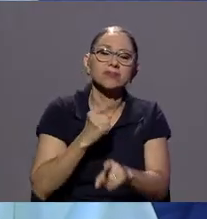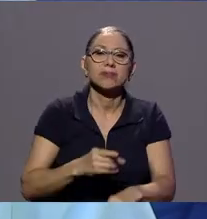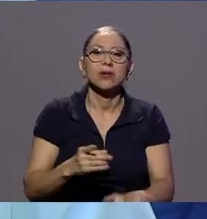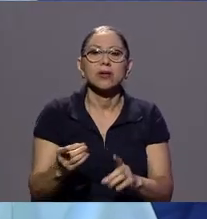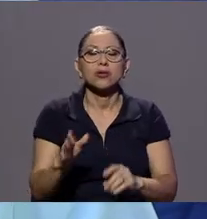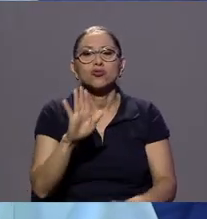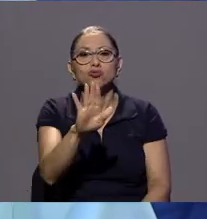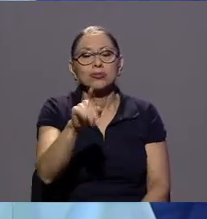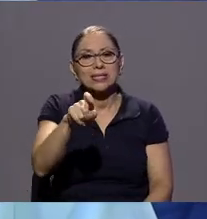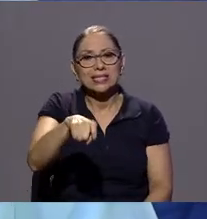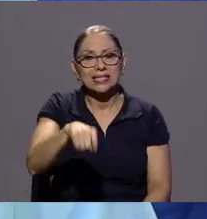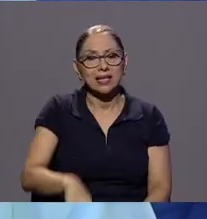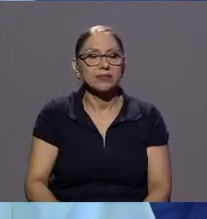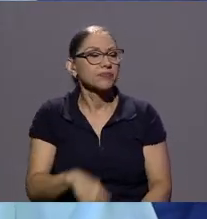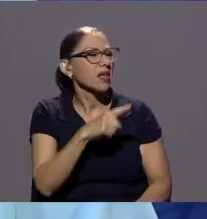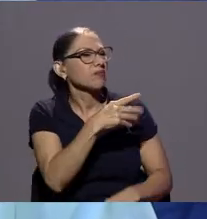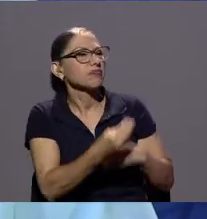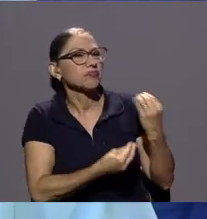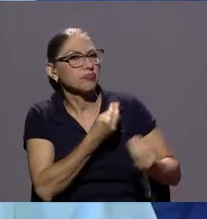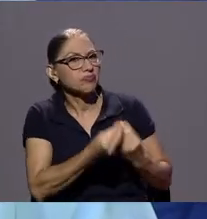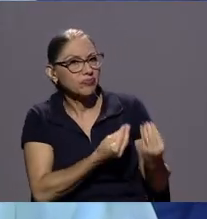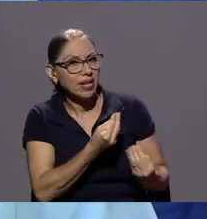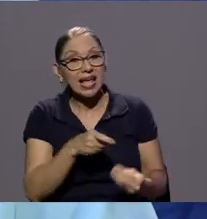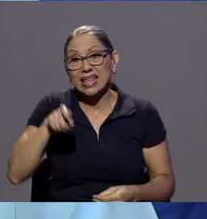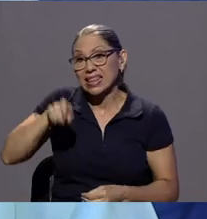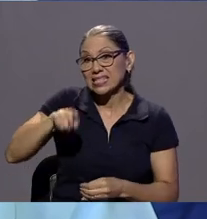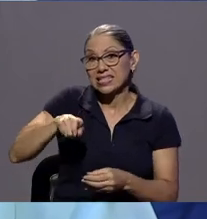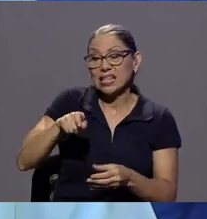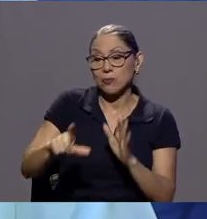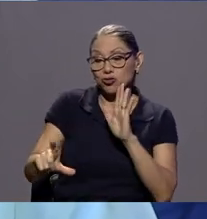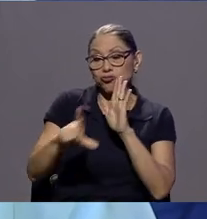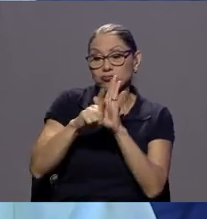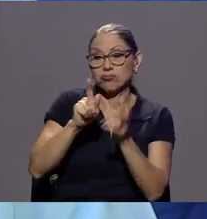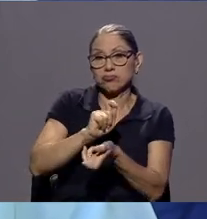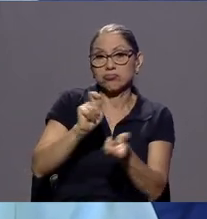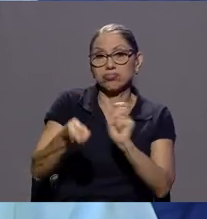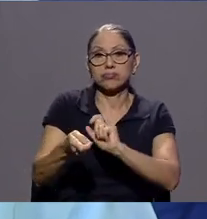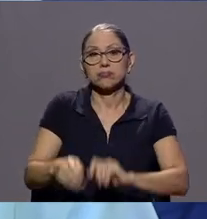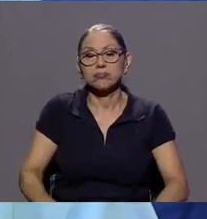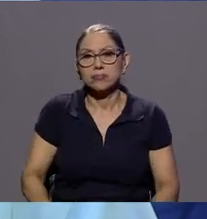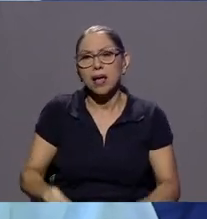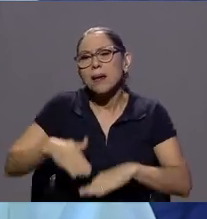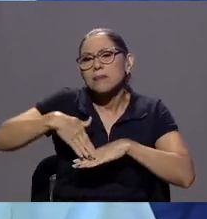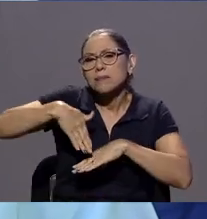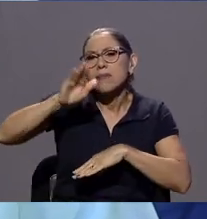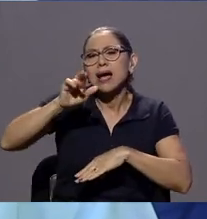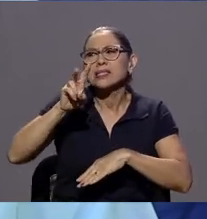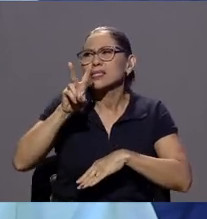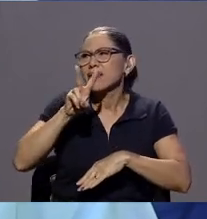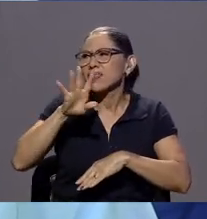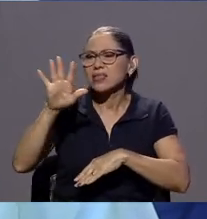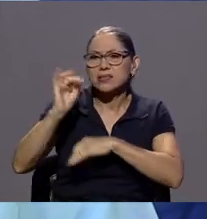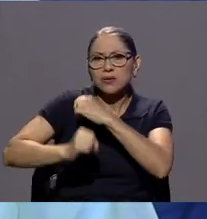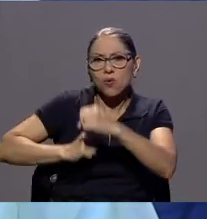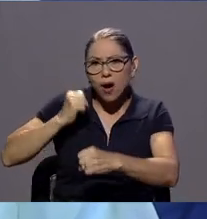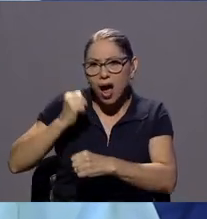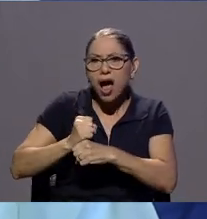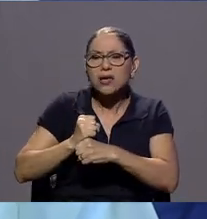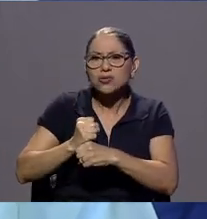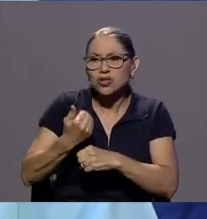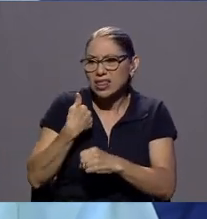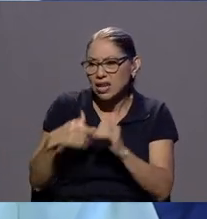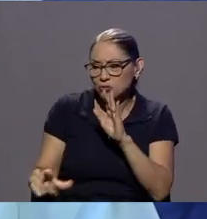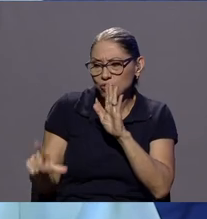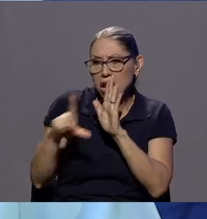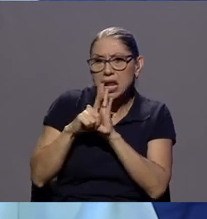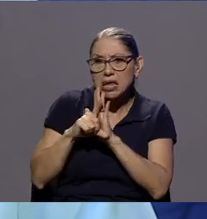mire necesitamos en principio una reforma legal tenemos más de 20 años más de 25 años de una ley que no se ha actualizado